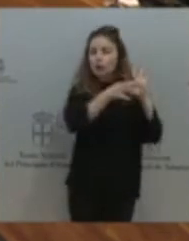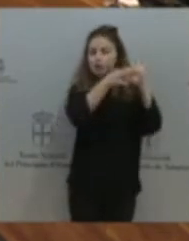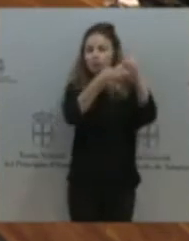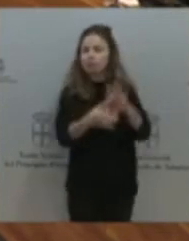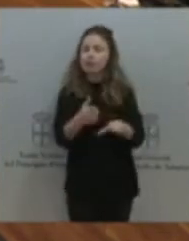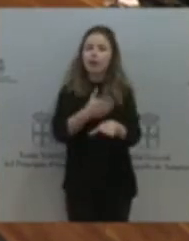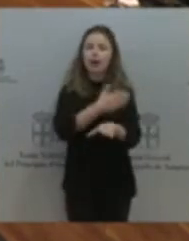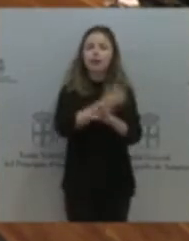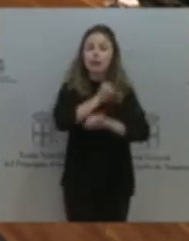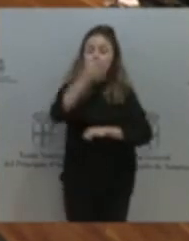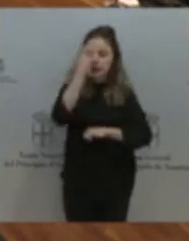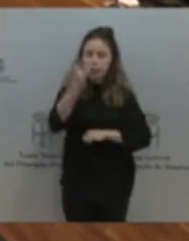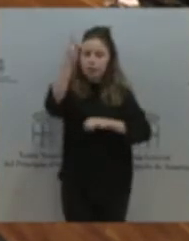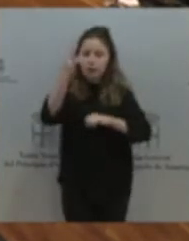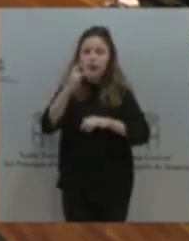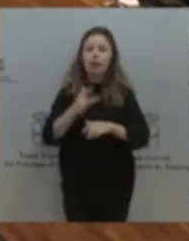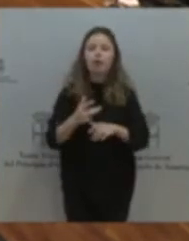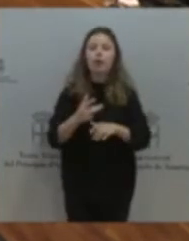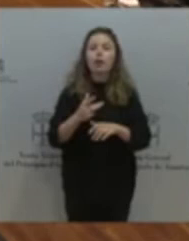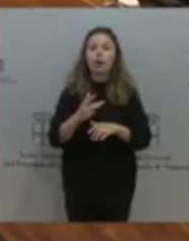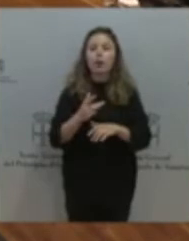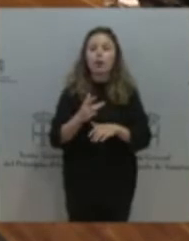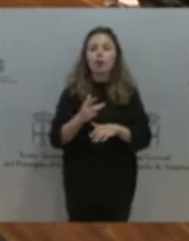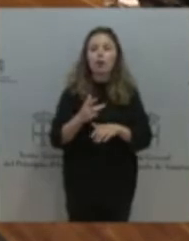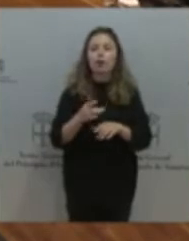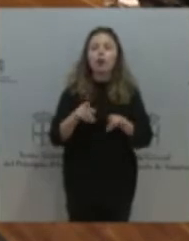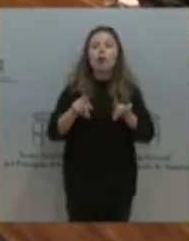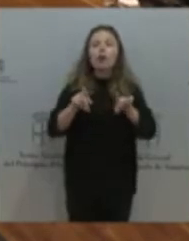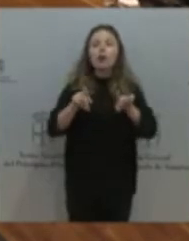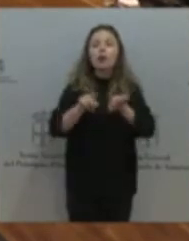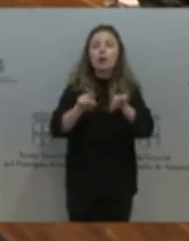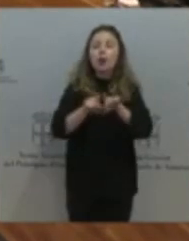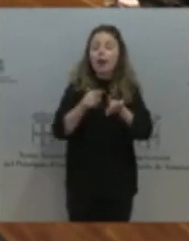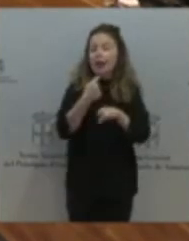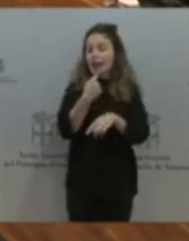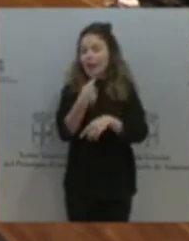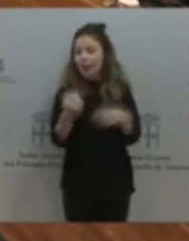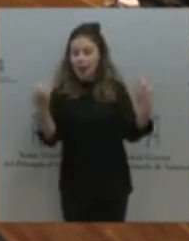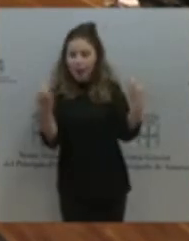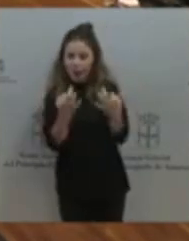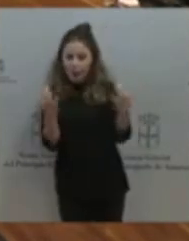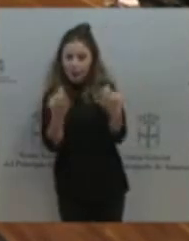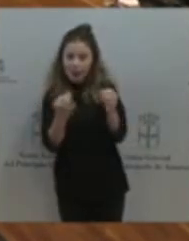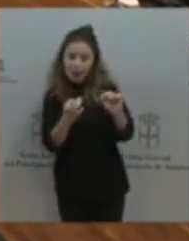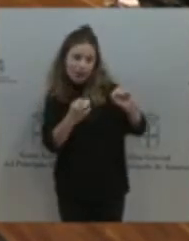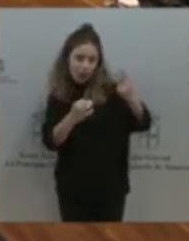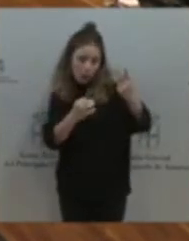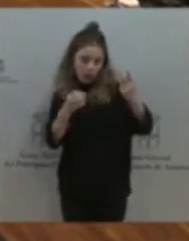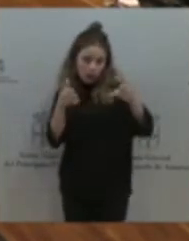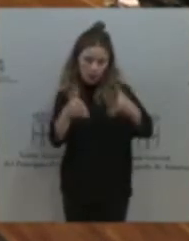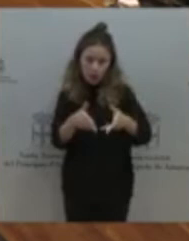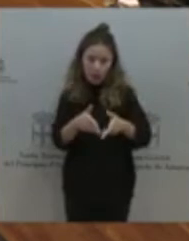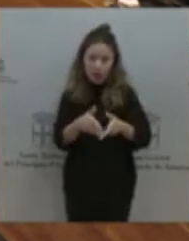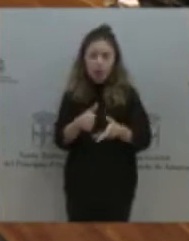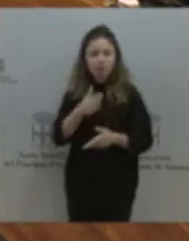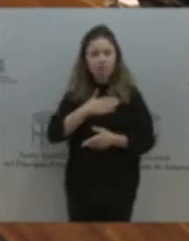dónde vamos a concretar la pregunta para la segunda intervención, sí me gustaría responderle respecto al